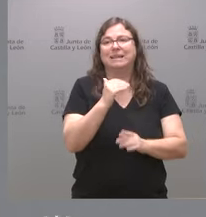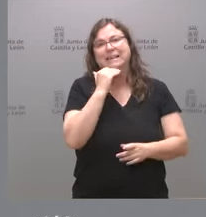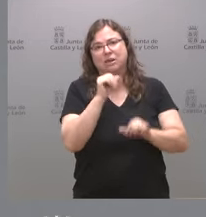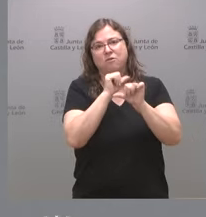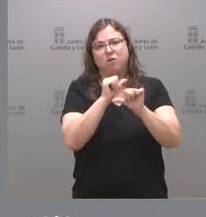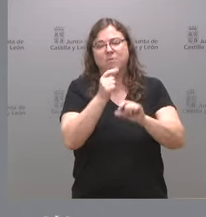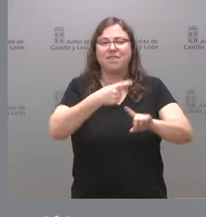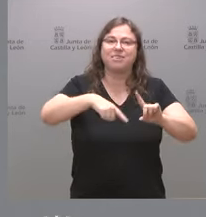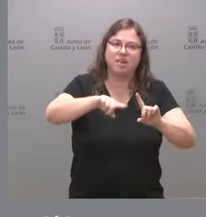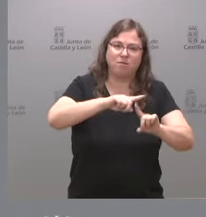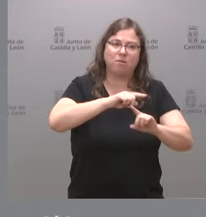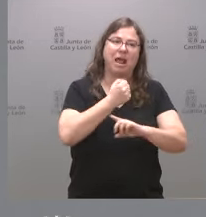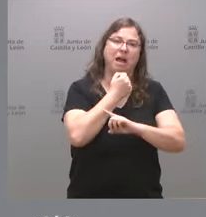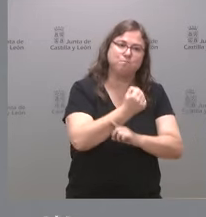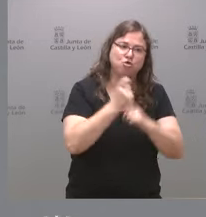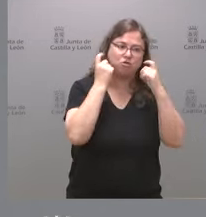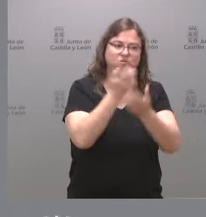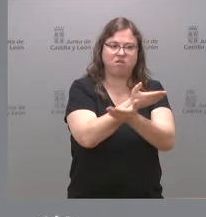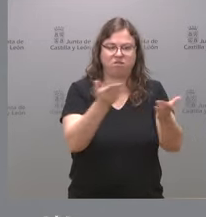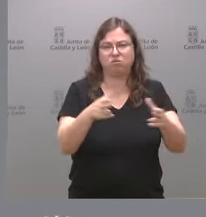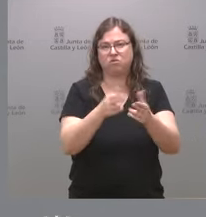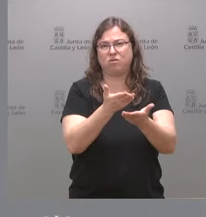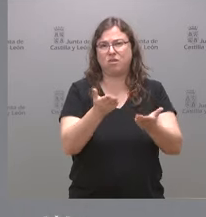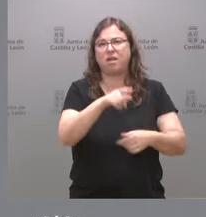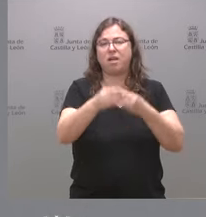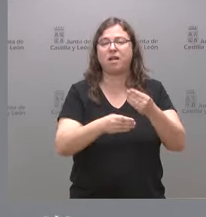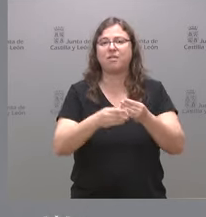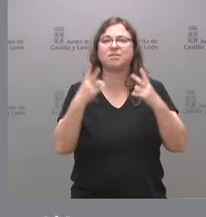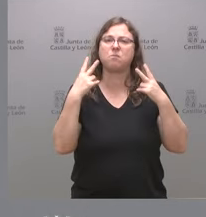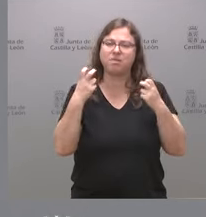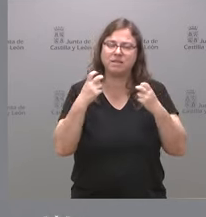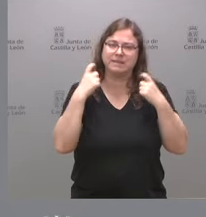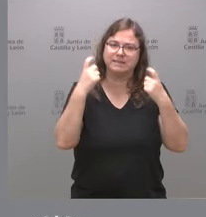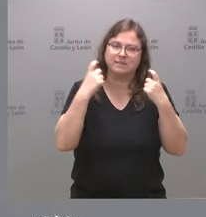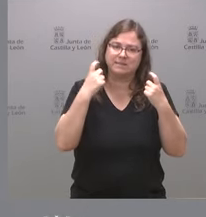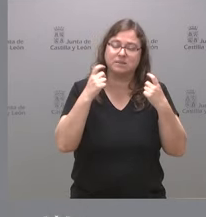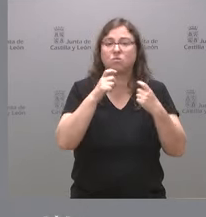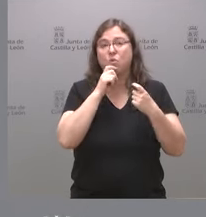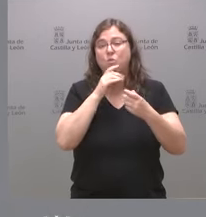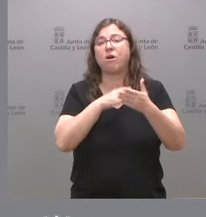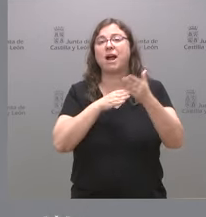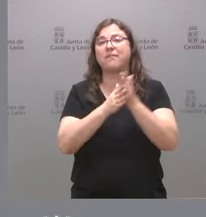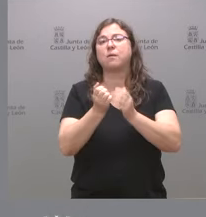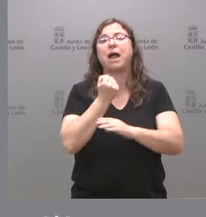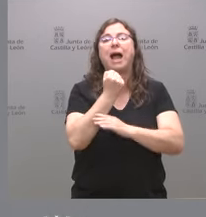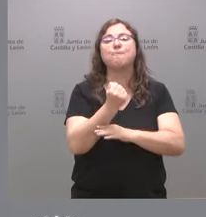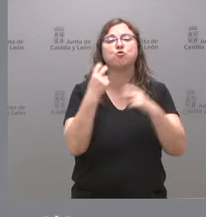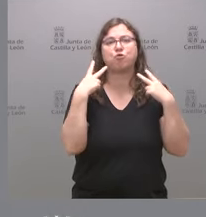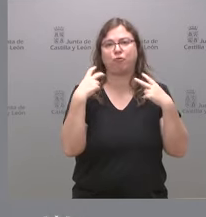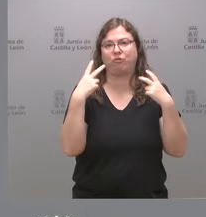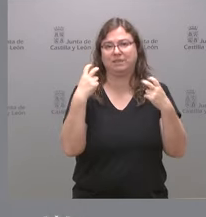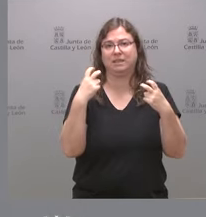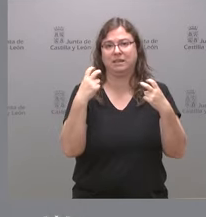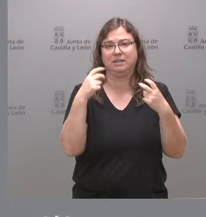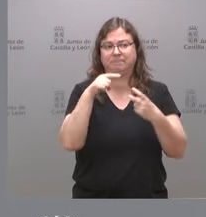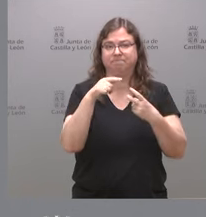y de apoyar al conjunto de los ciudadanos el esfuerzo que están haciendo en materia tributaria a través de este apoyo fiscal que es